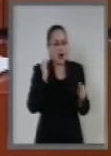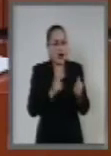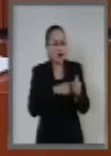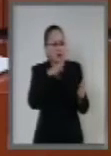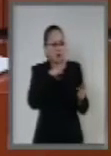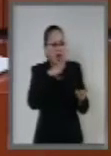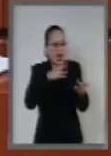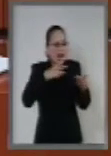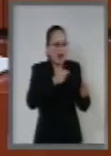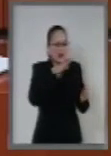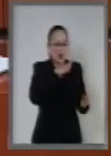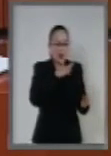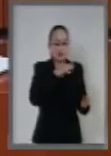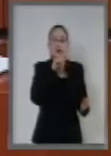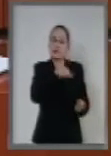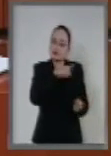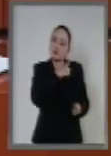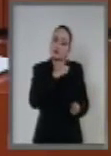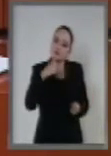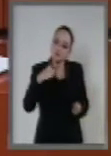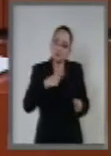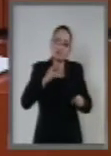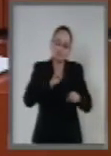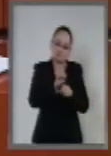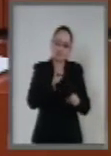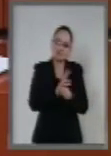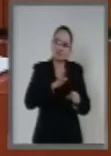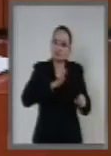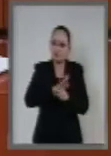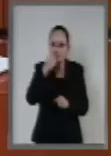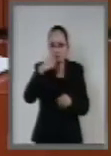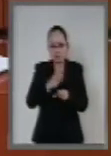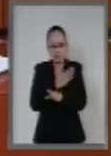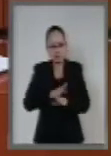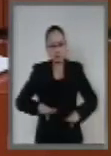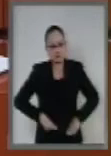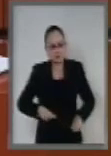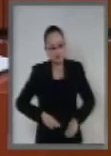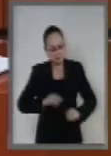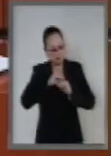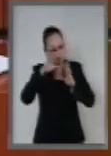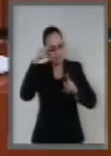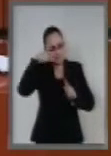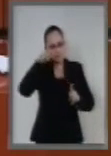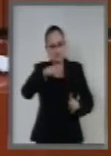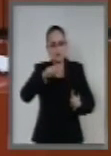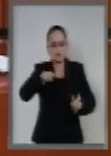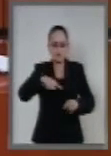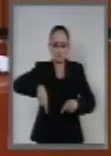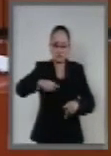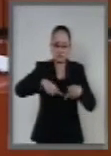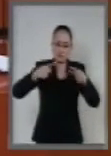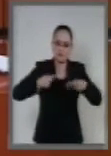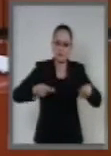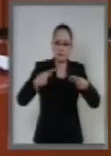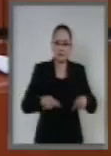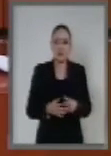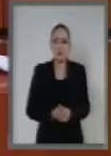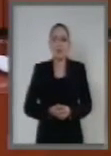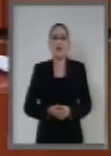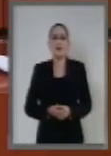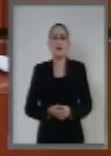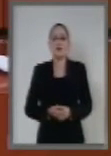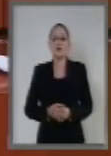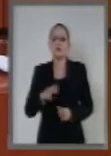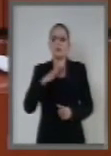de ellos, sino que su aplicación sea en beneficio concreto de la población. Se limita la